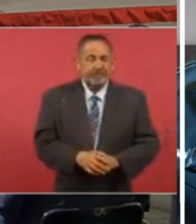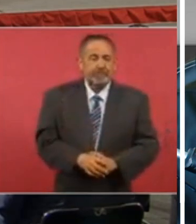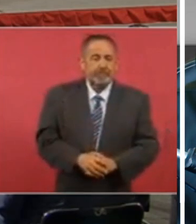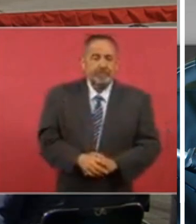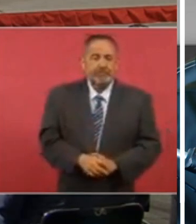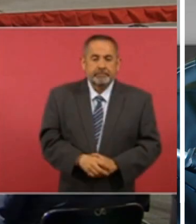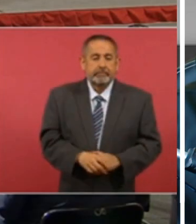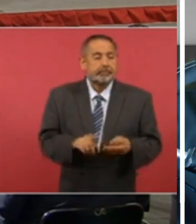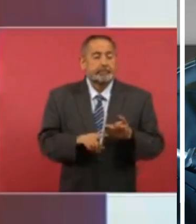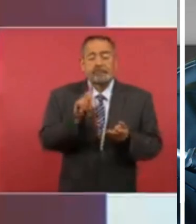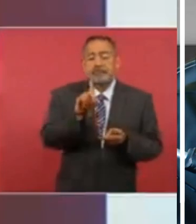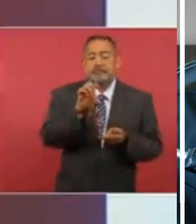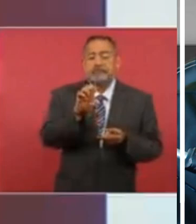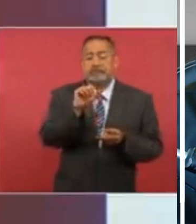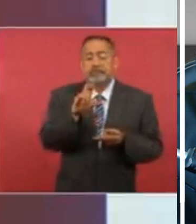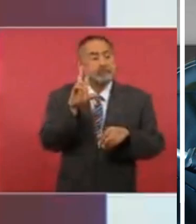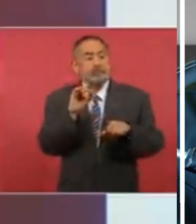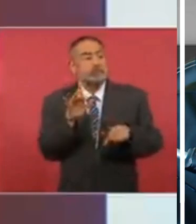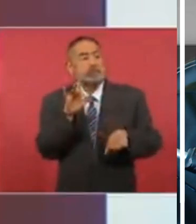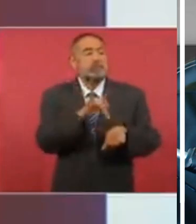a la DEA no se le toca